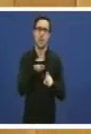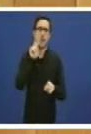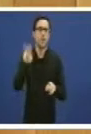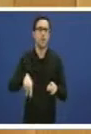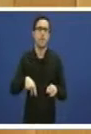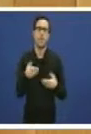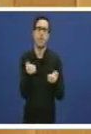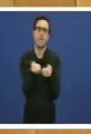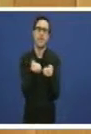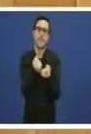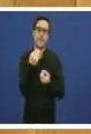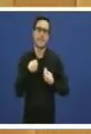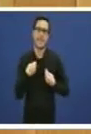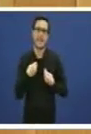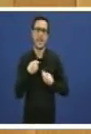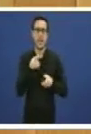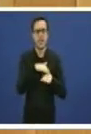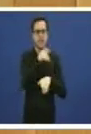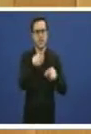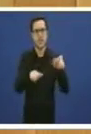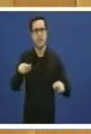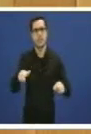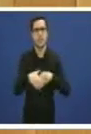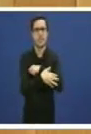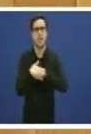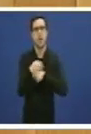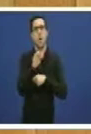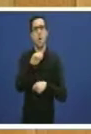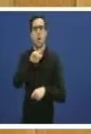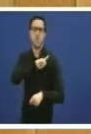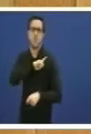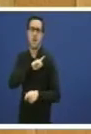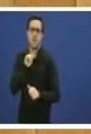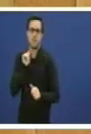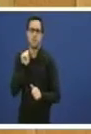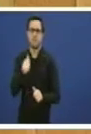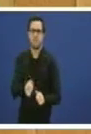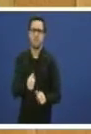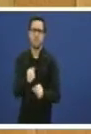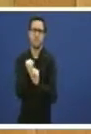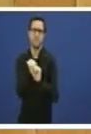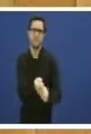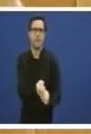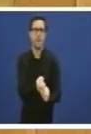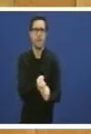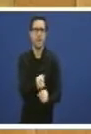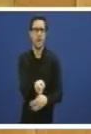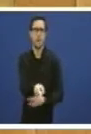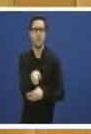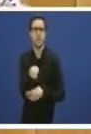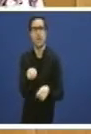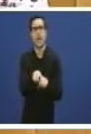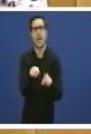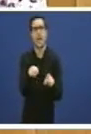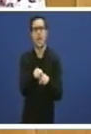asistencia sanitaria para persoas en recursos ou parados de longa duración, impuso, pola vía dos feitos,